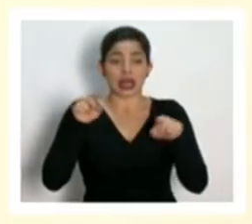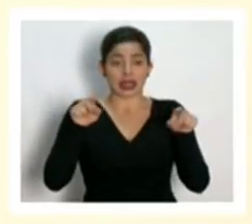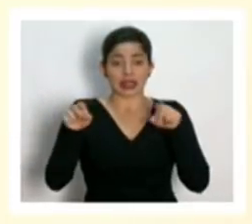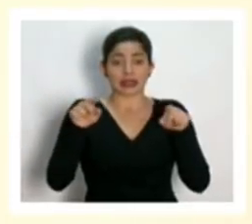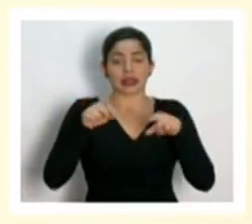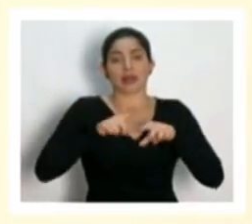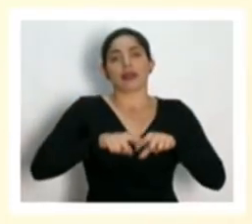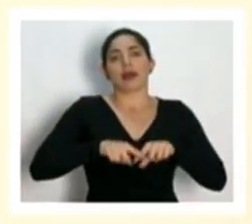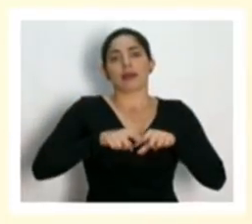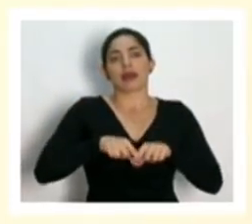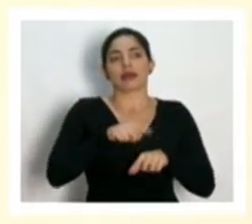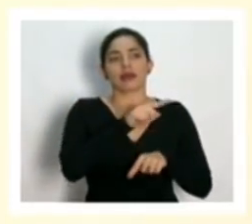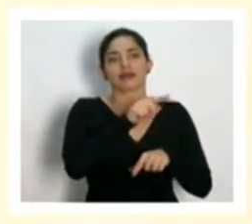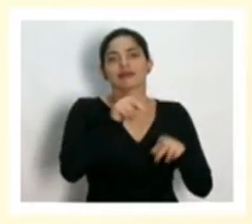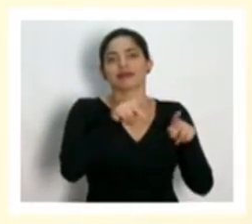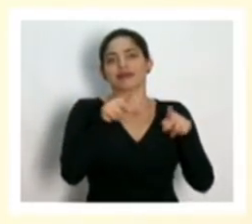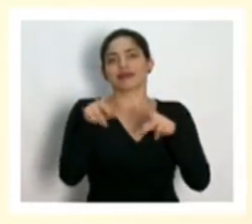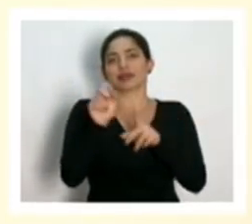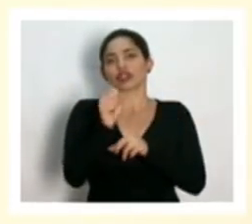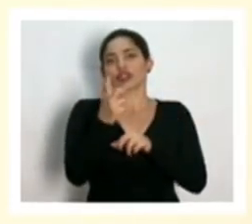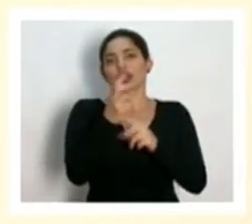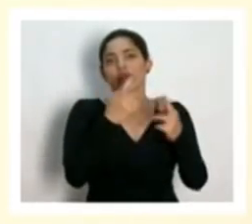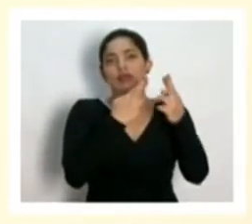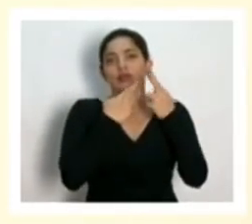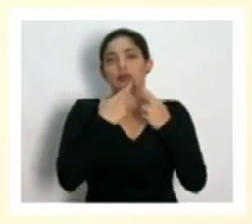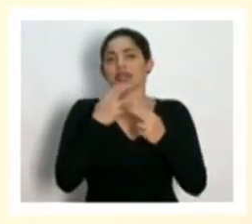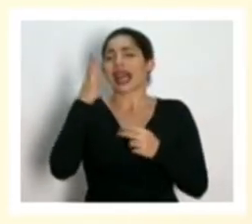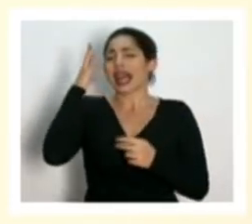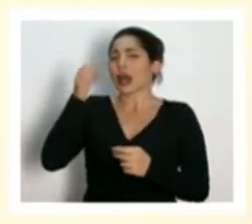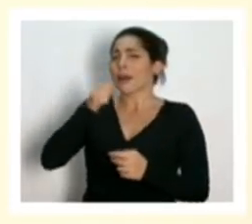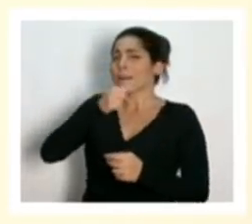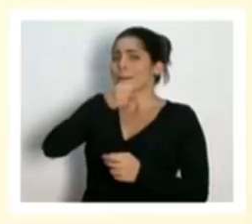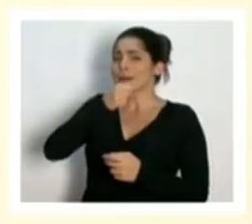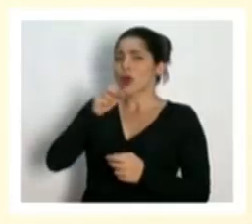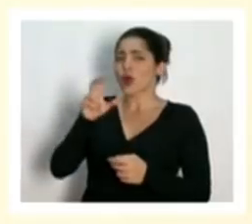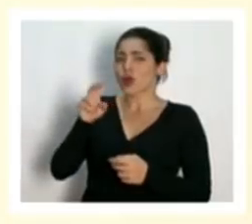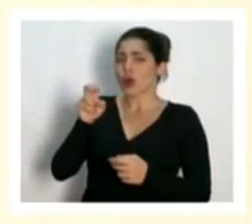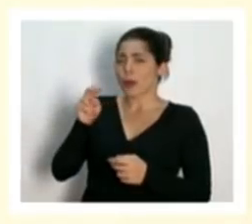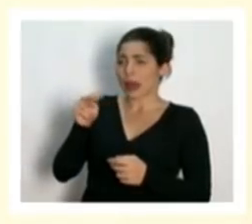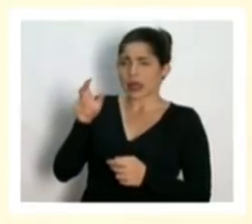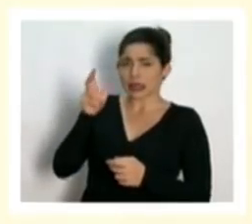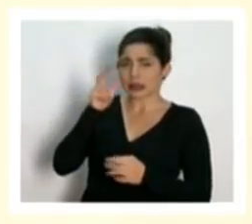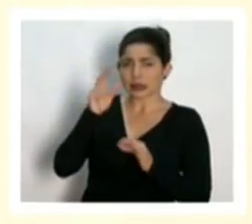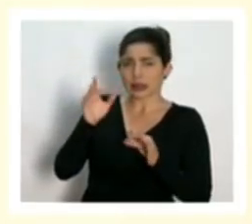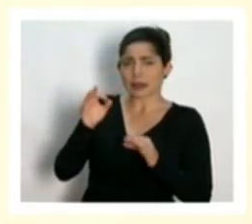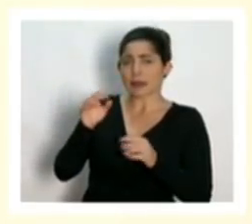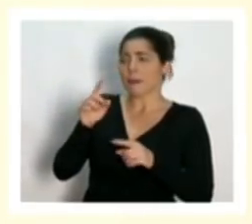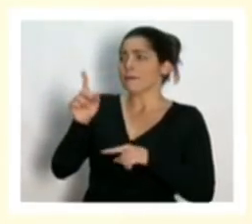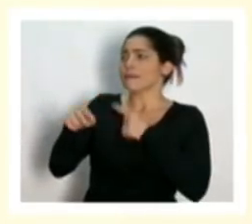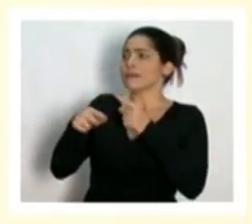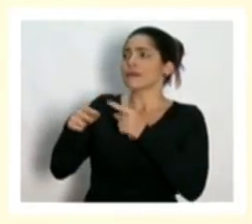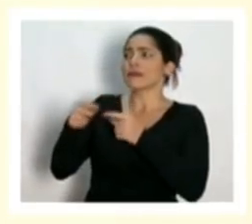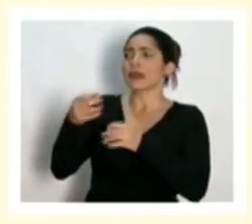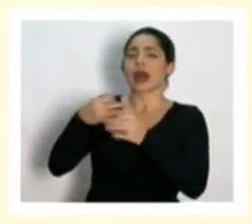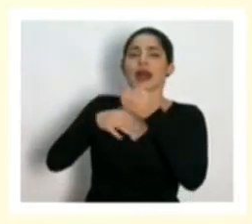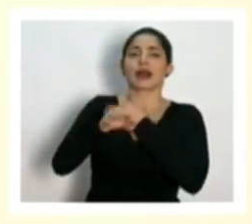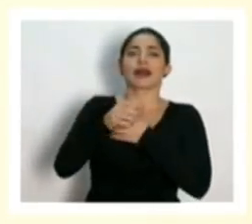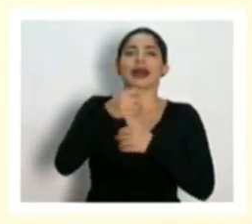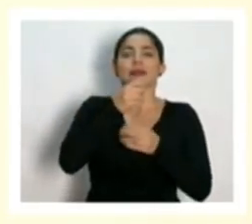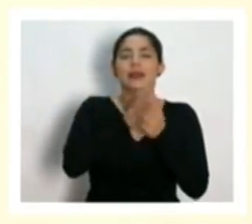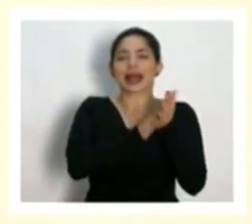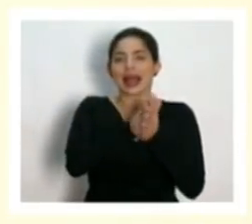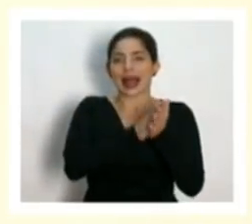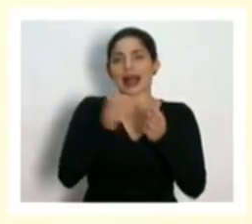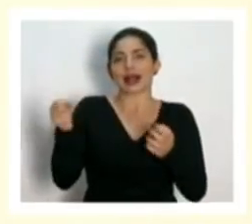esa respuesta social. Creo que el micrófono, don Román, está, sino tal vez, pero tienen que ponerle el gel antes de pasárselo.